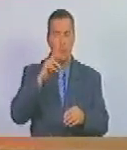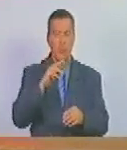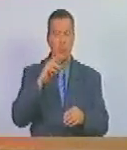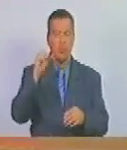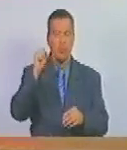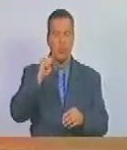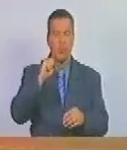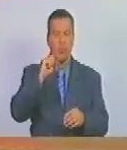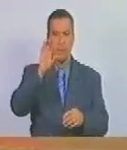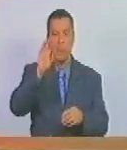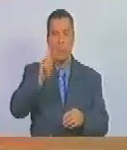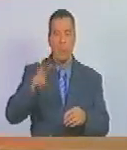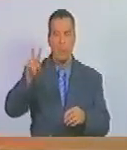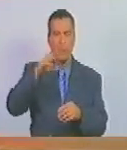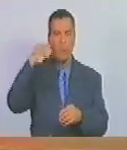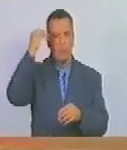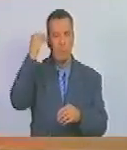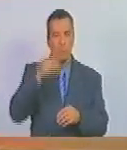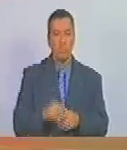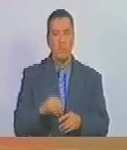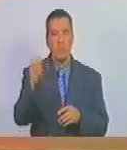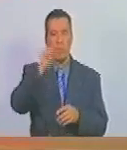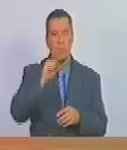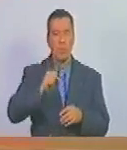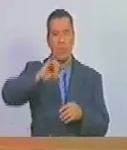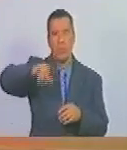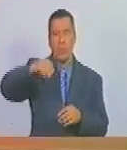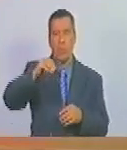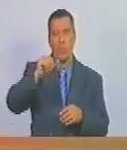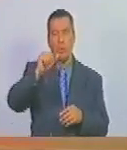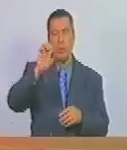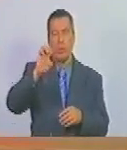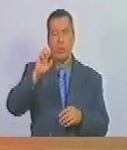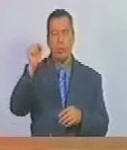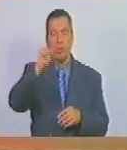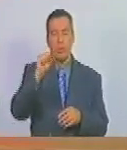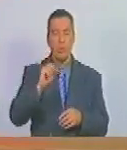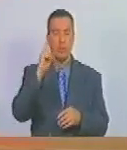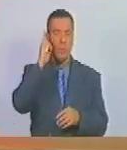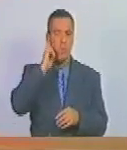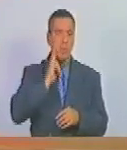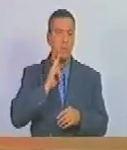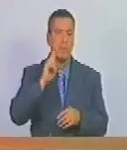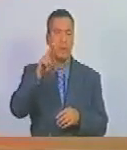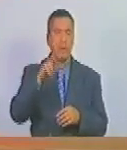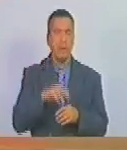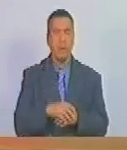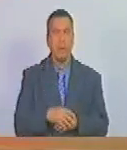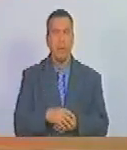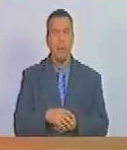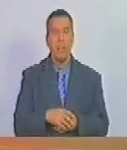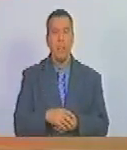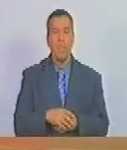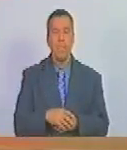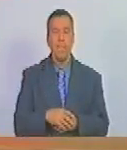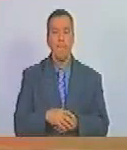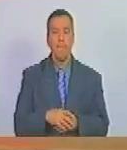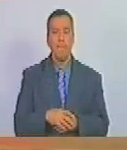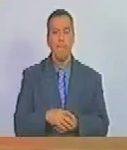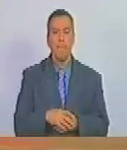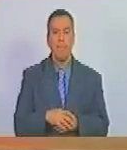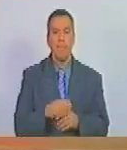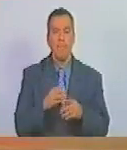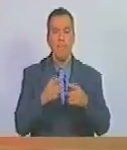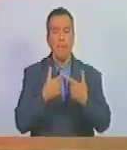Bolívar, considerando que Simón José Antonio de la Santísima Trinidad, Bolívar, Ponte y Palacios Blanco, el